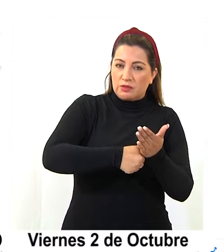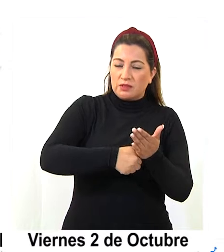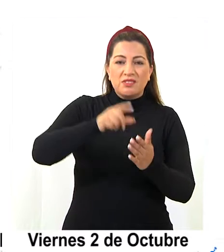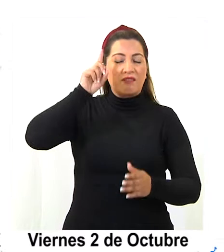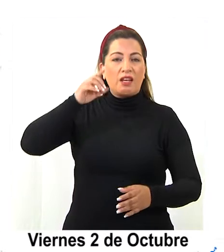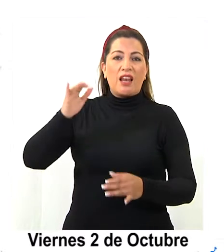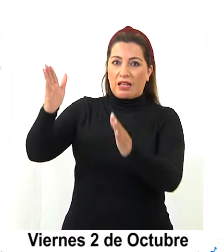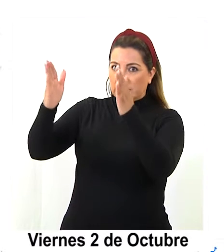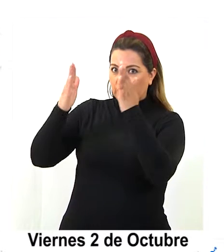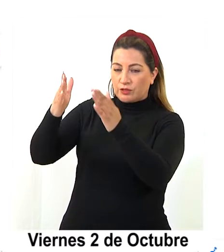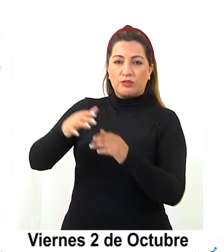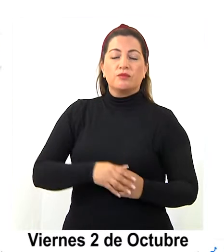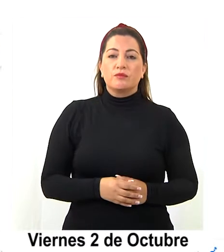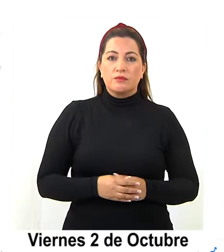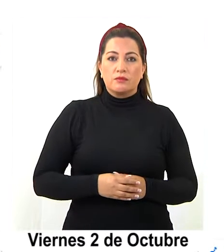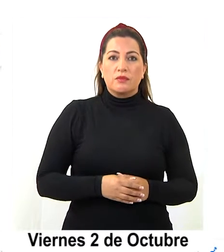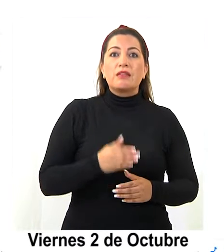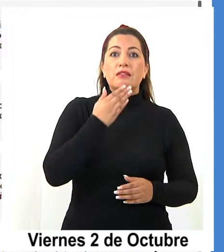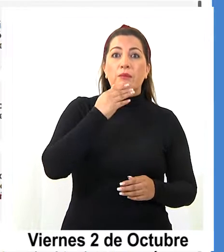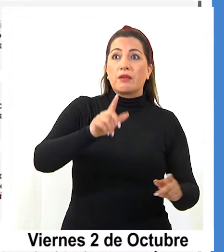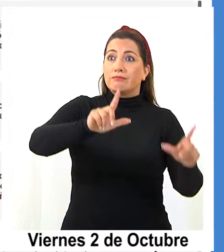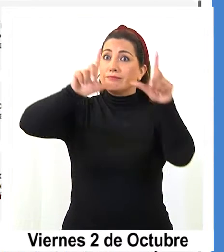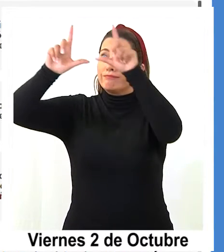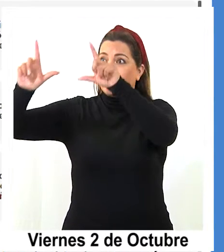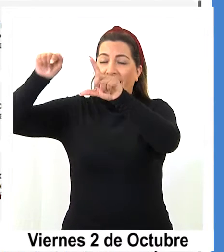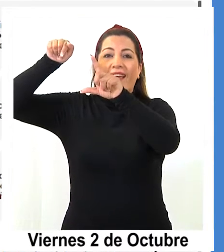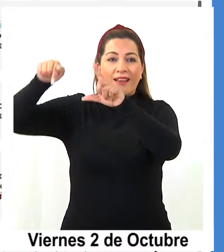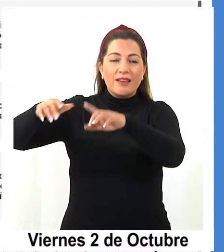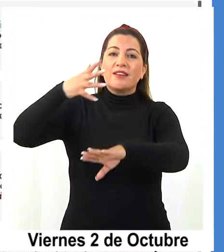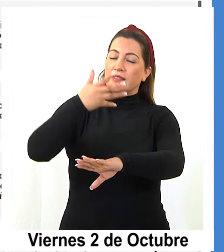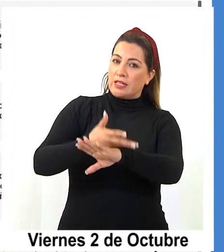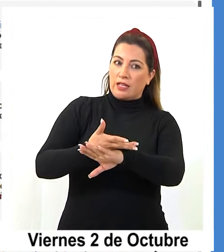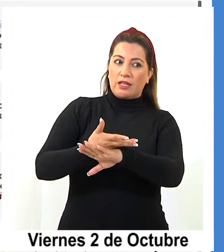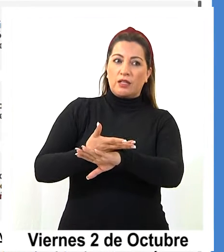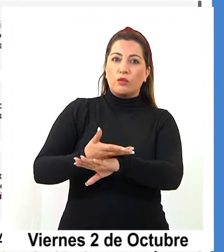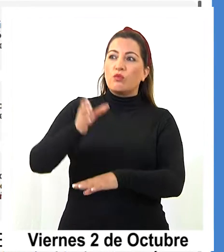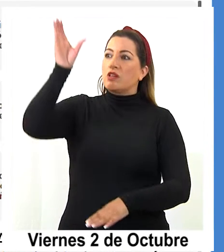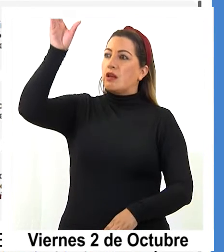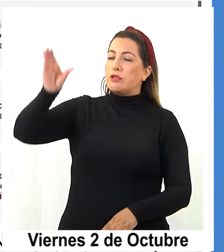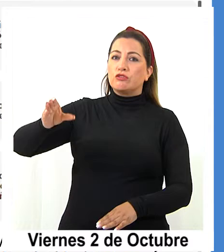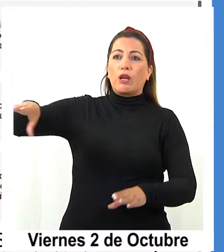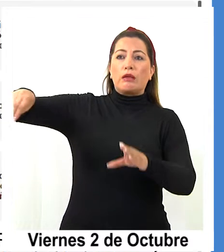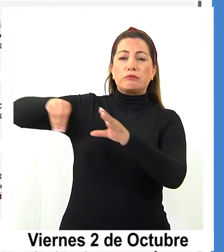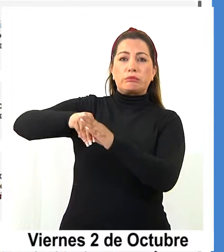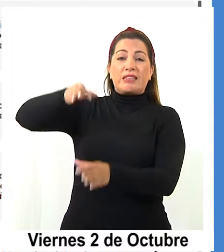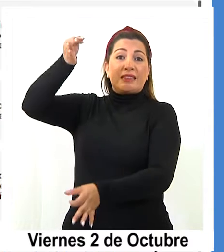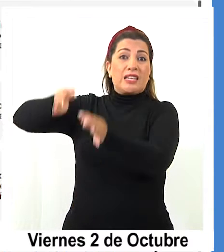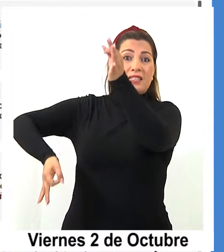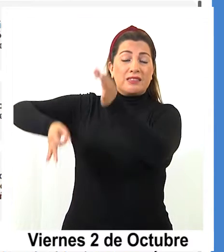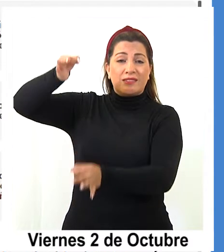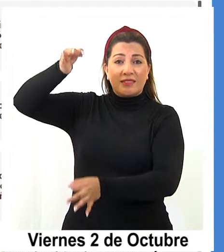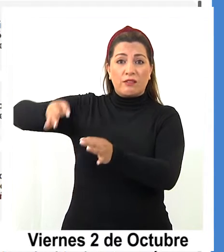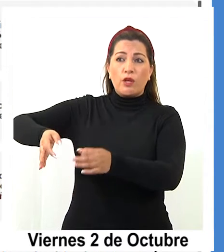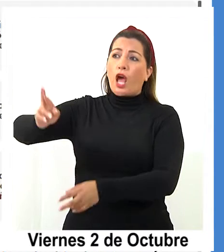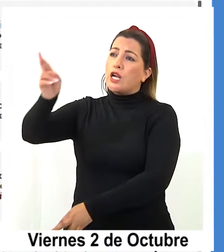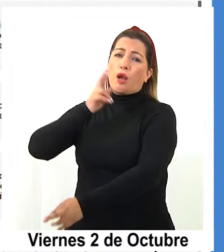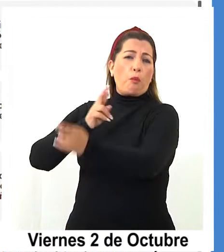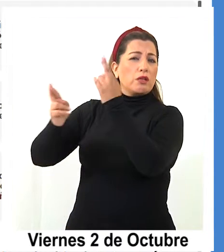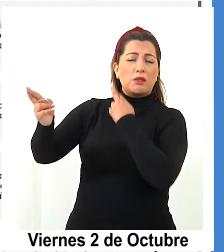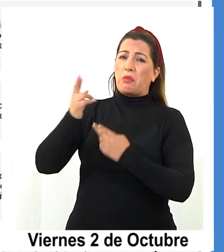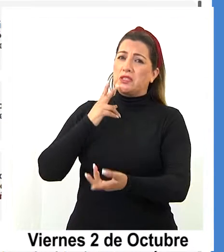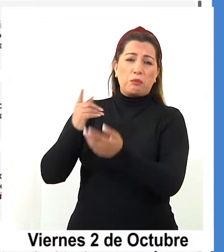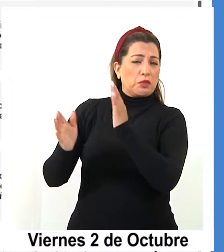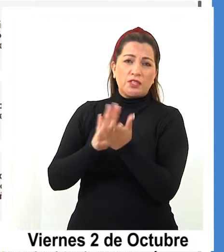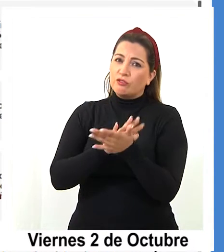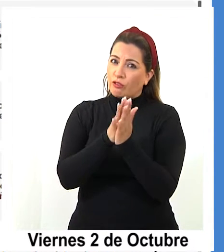desea ser atendido. Al otro lado de la plataforma estará un integrante del tribunal, quien atenderá y responderá a todas